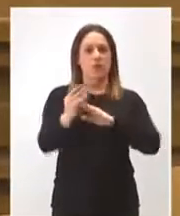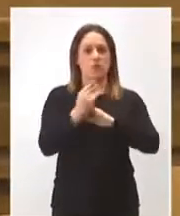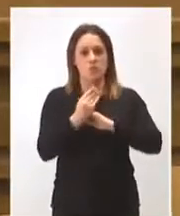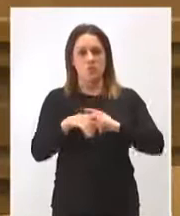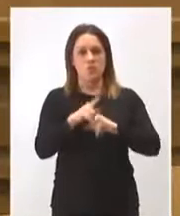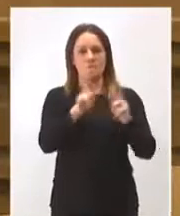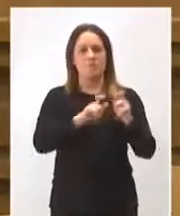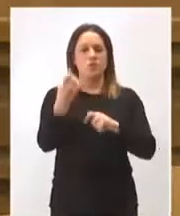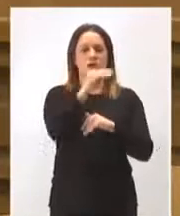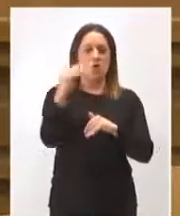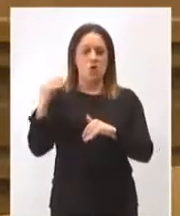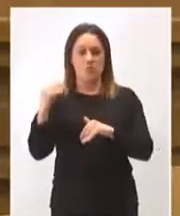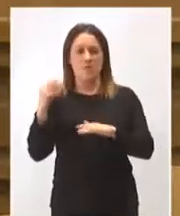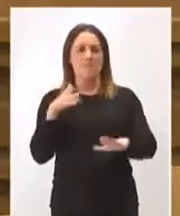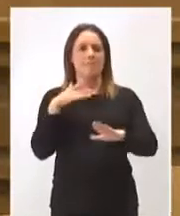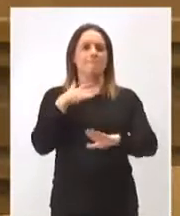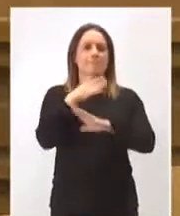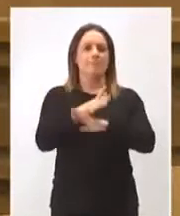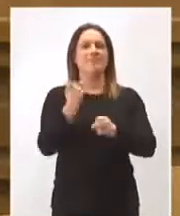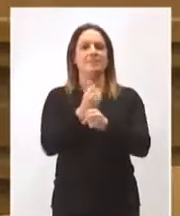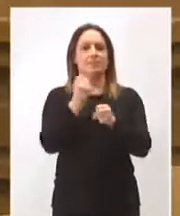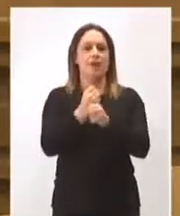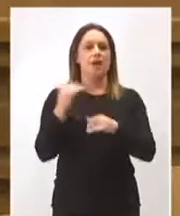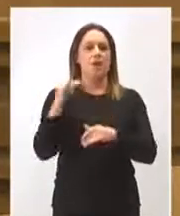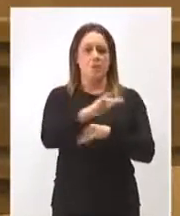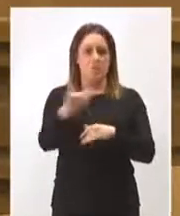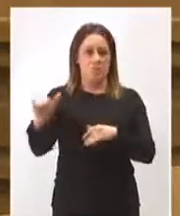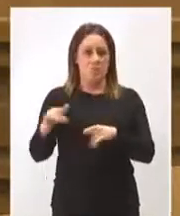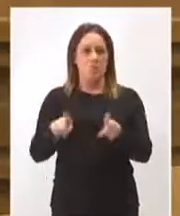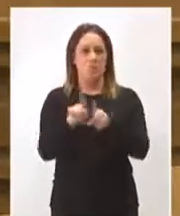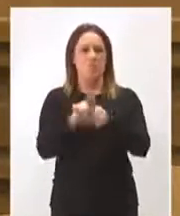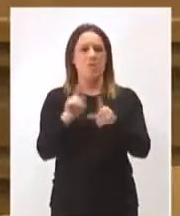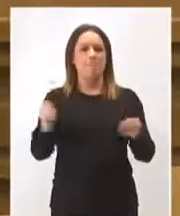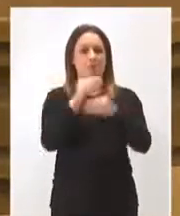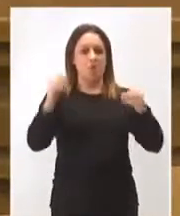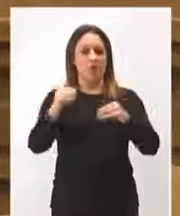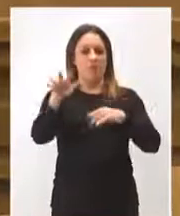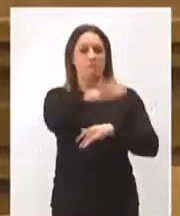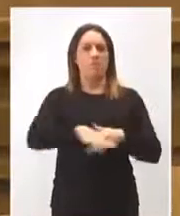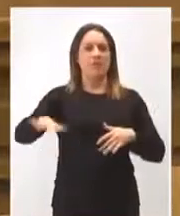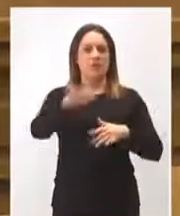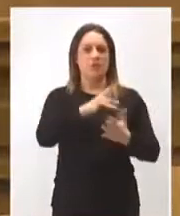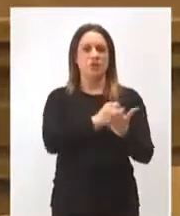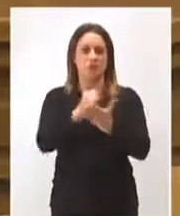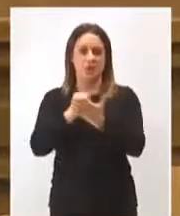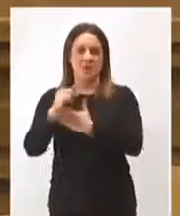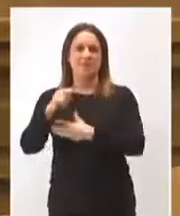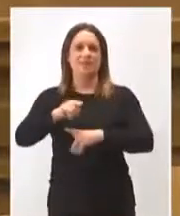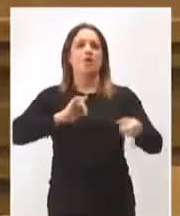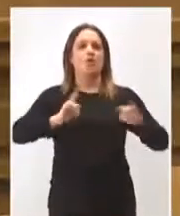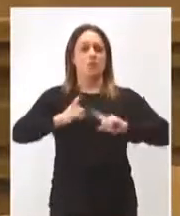al campo, como también irá acompañada de una mejora de explotaciones agrarias ese mismo decreto y esa orden de